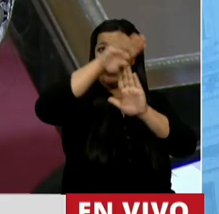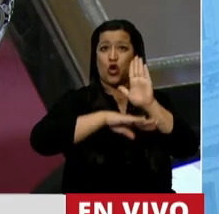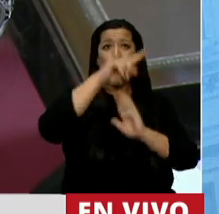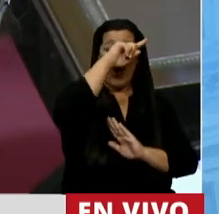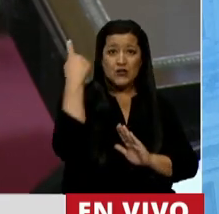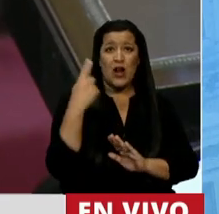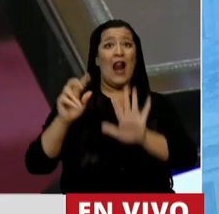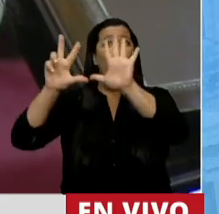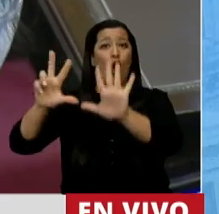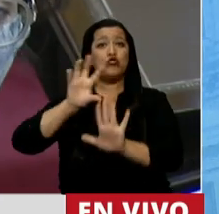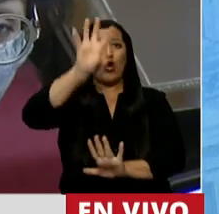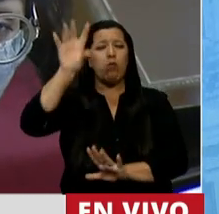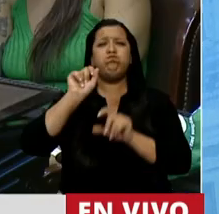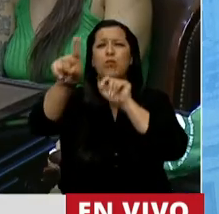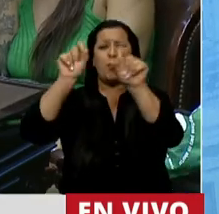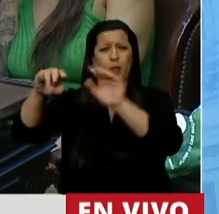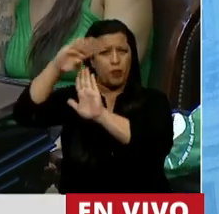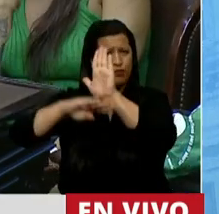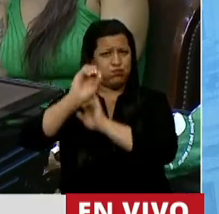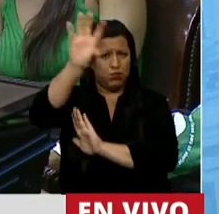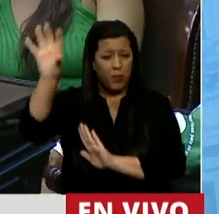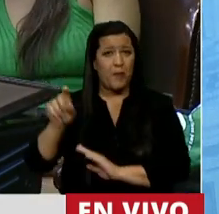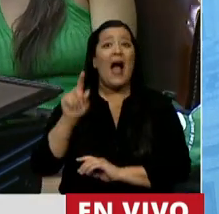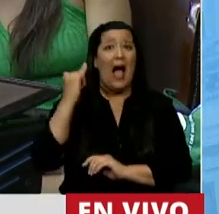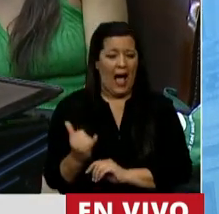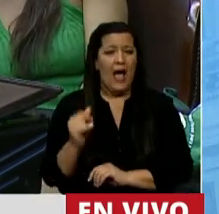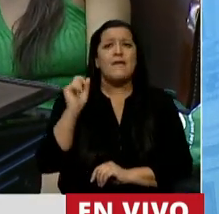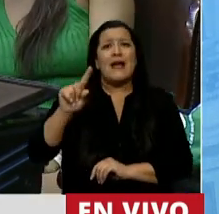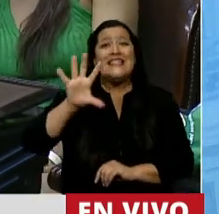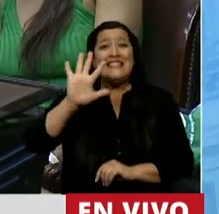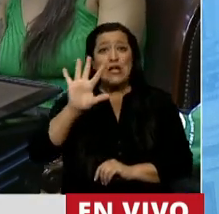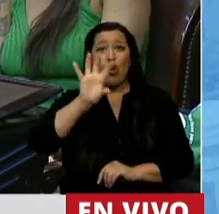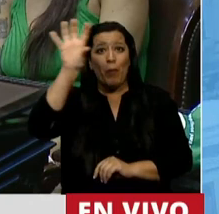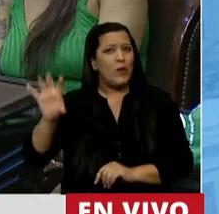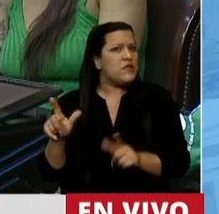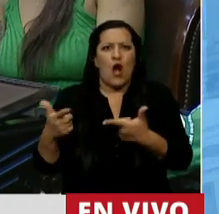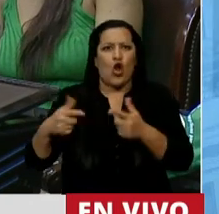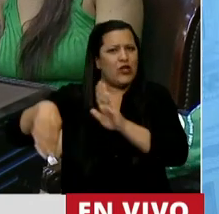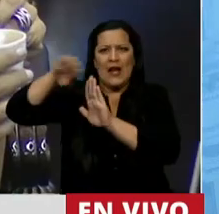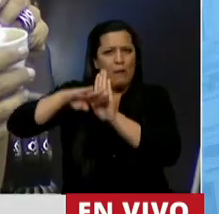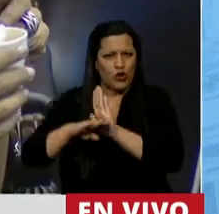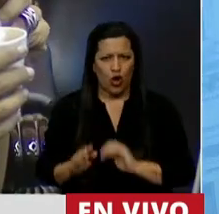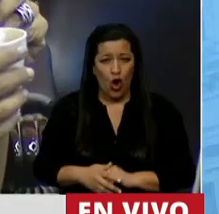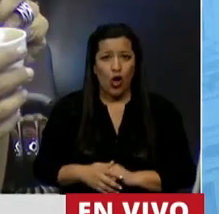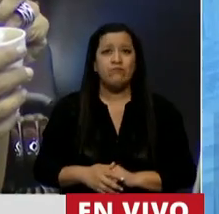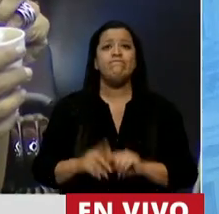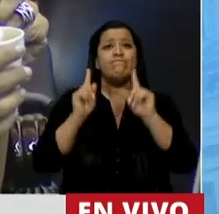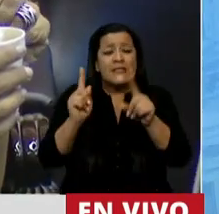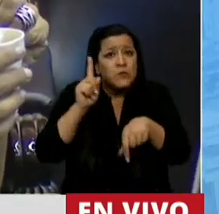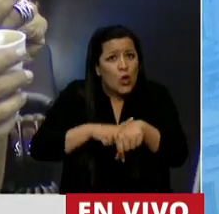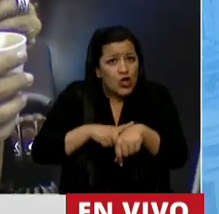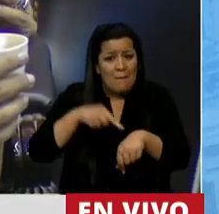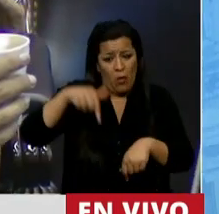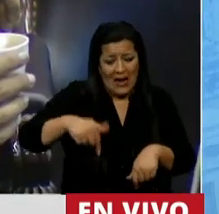provincias poseen protocolo propio y 5 provincias directamente no tienen protocolo. En paralelo, en la Argentina